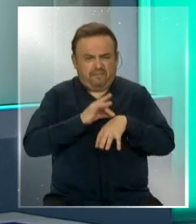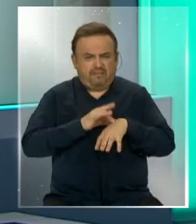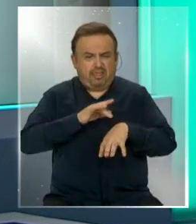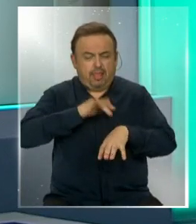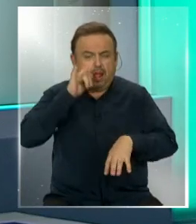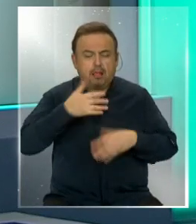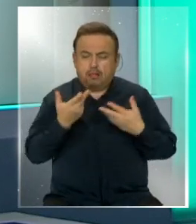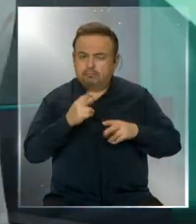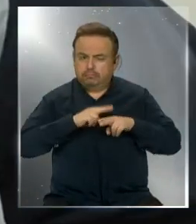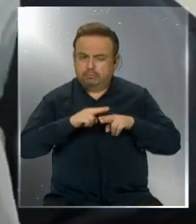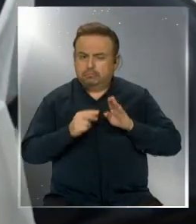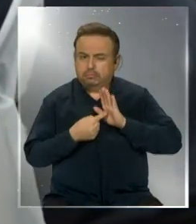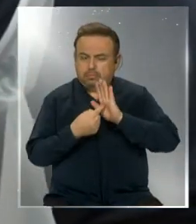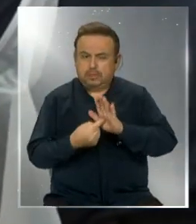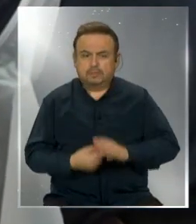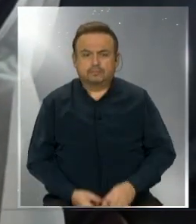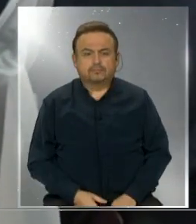nos detalla.